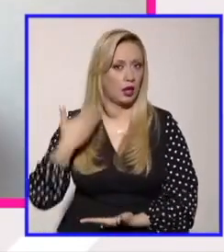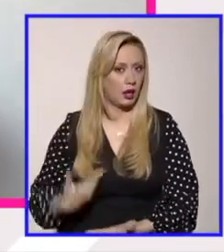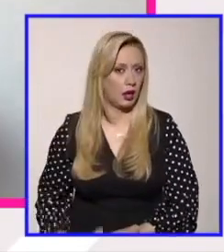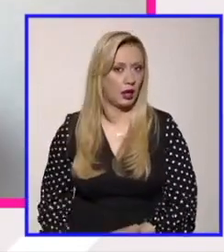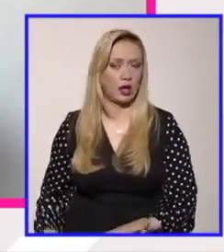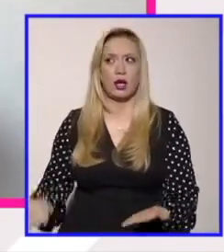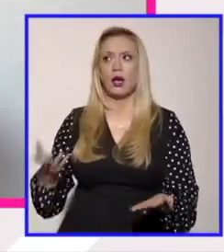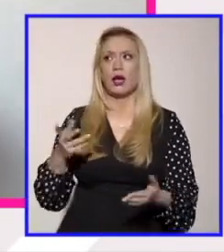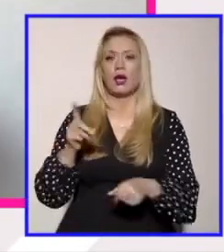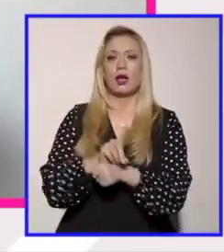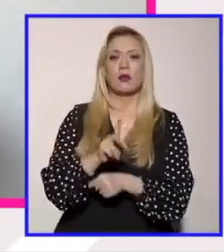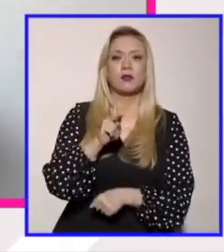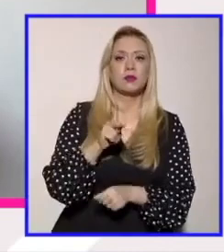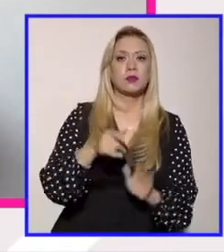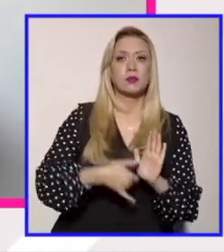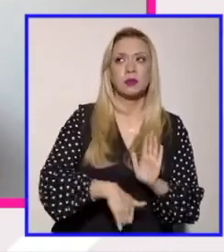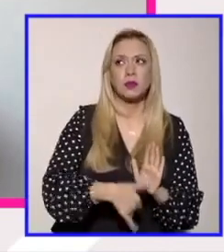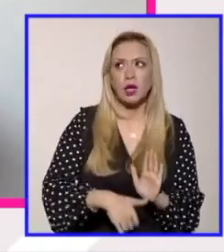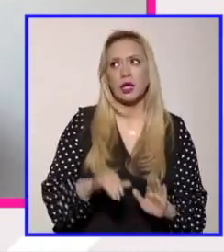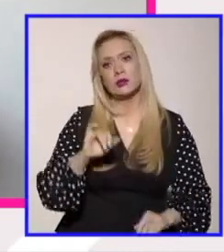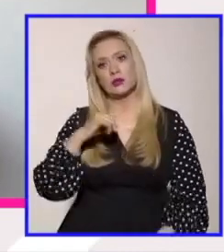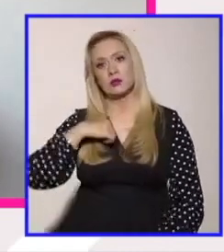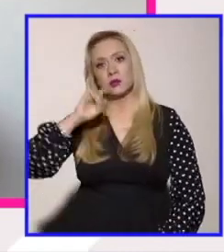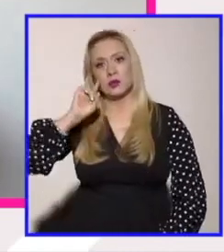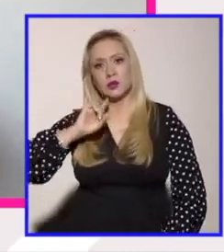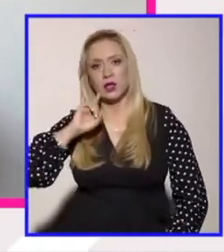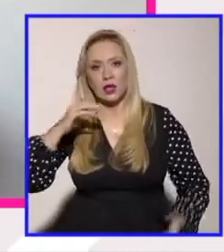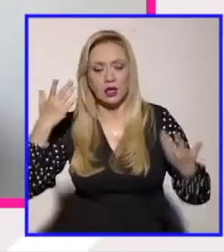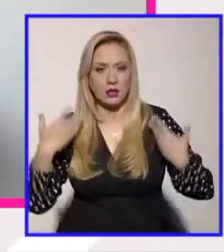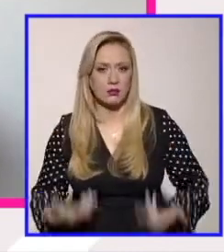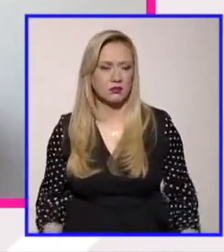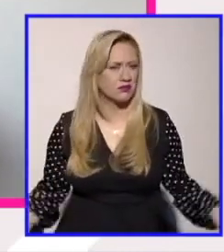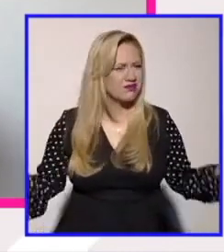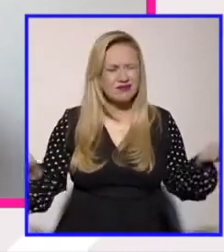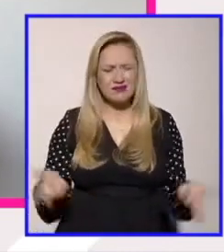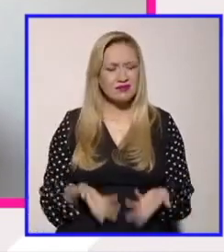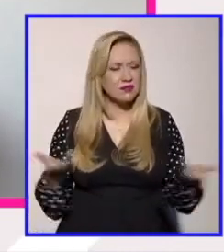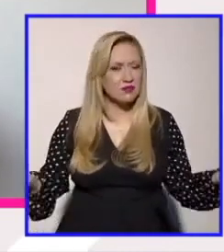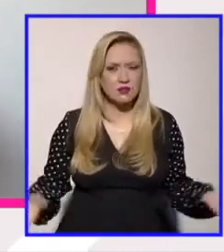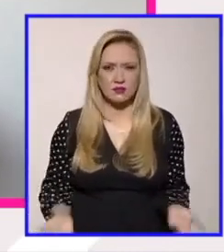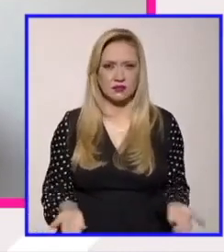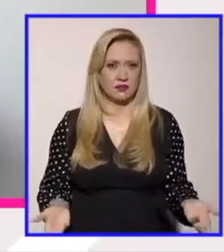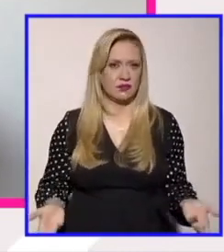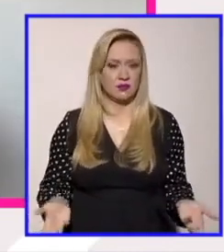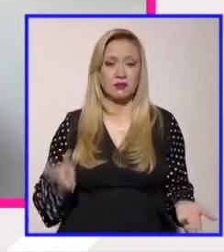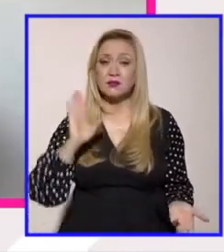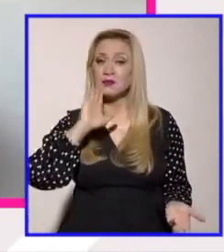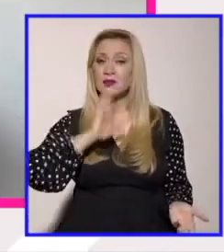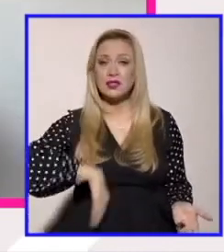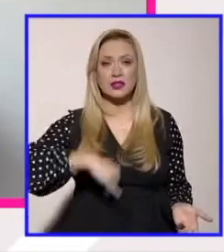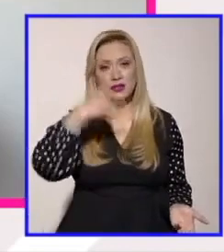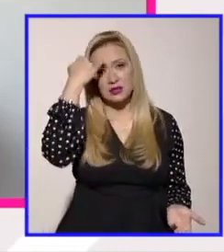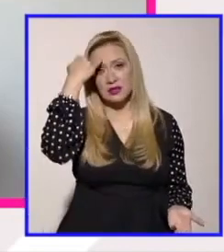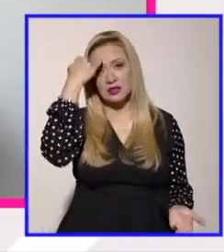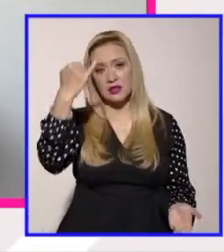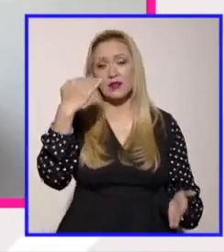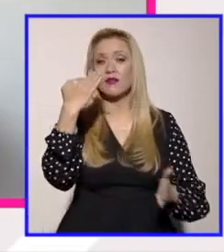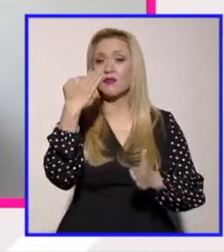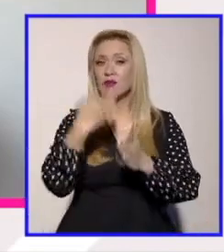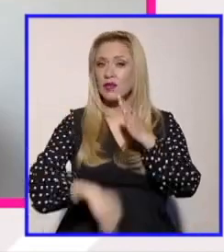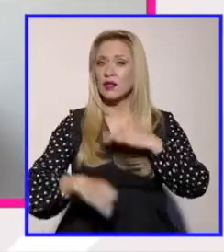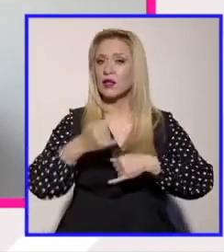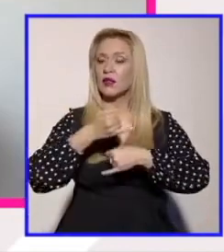explico? Entonces, me parece que hay muchos regresos discursivos en estos discursos trans excluyentes.